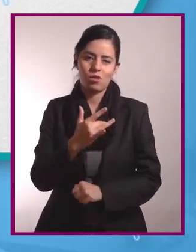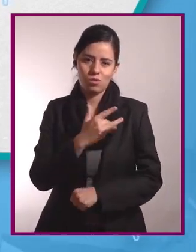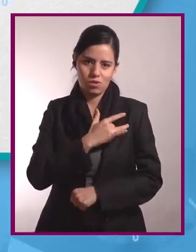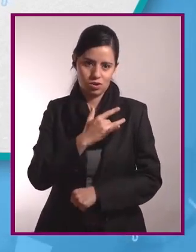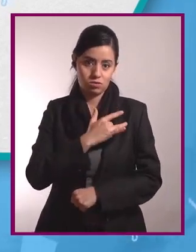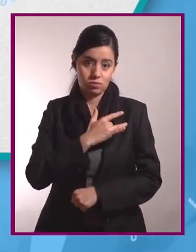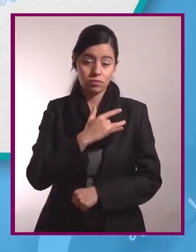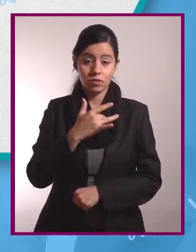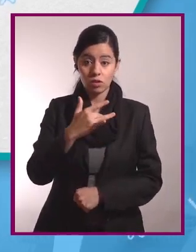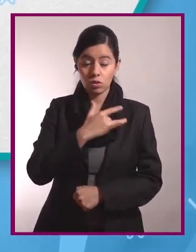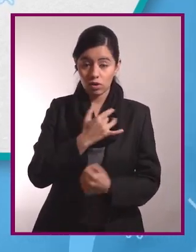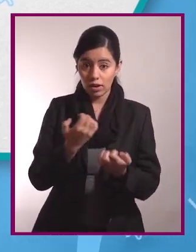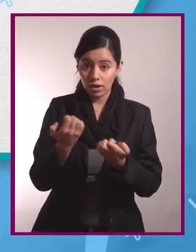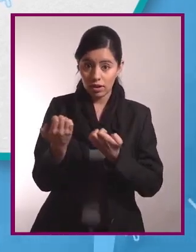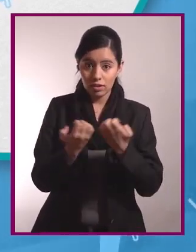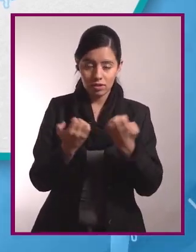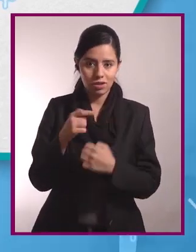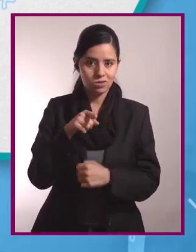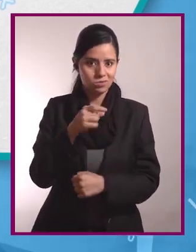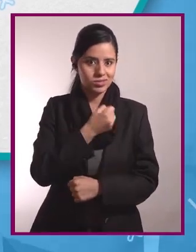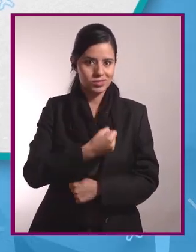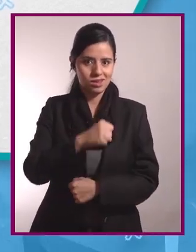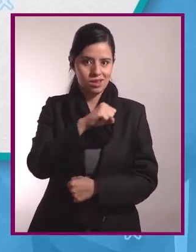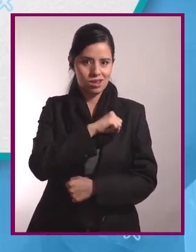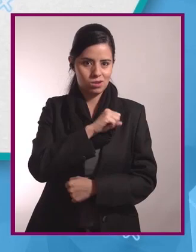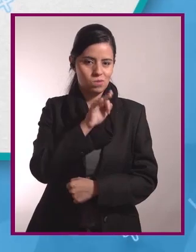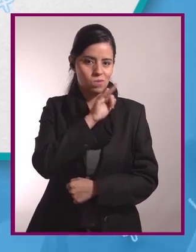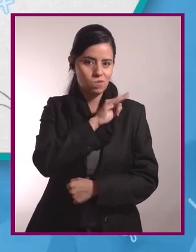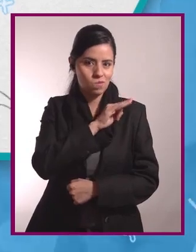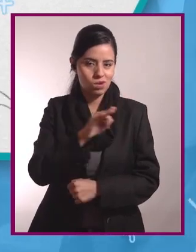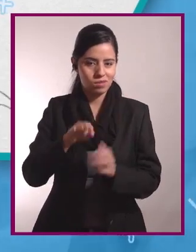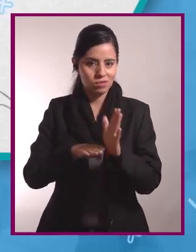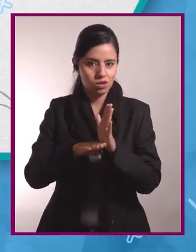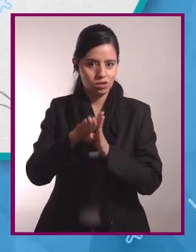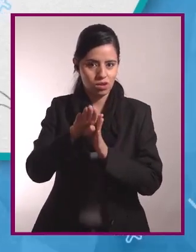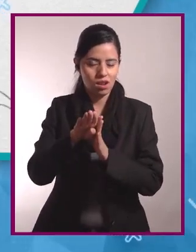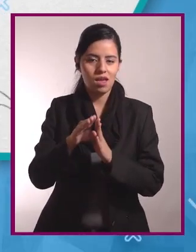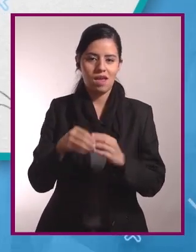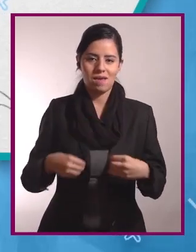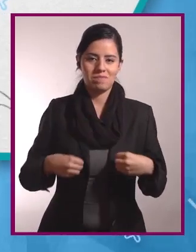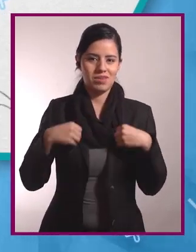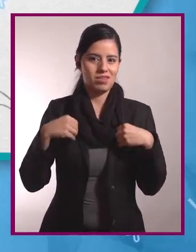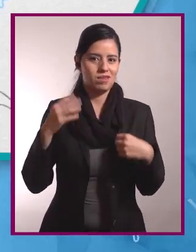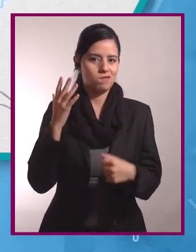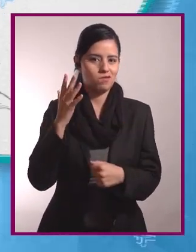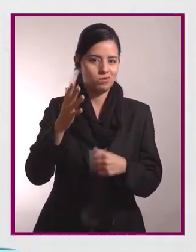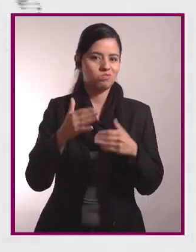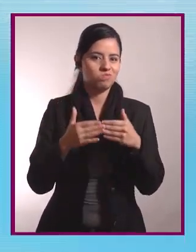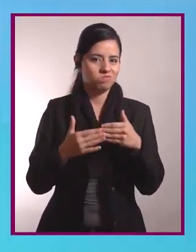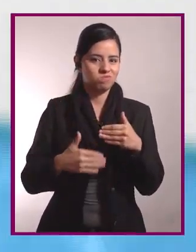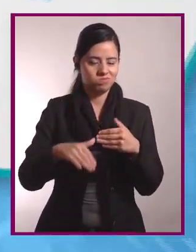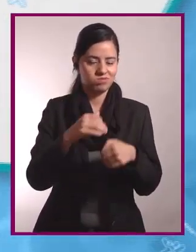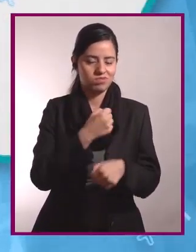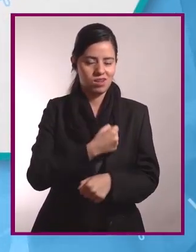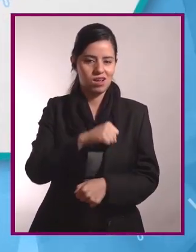además de mejorar tu estado de salud actual, puede darte una buena calidad de vida en el futuro.